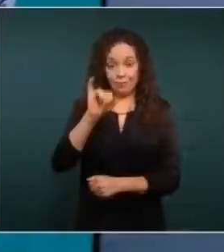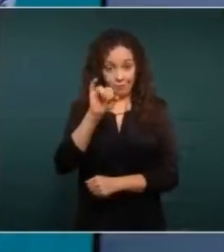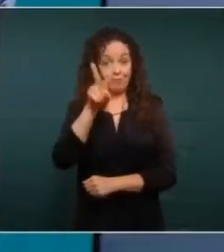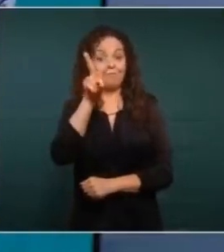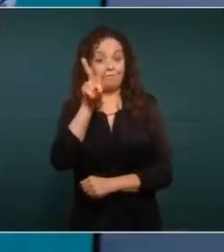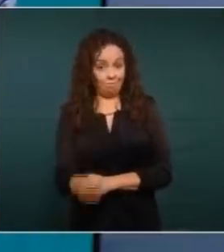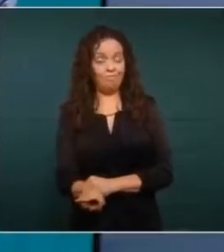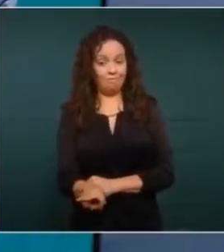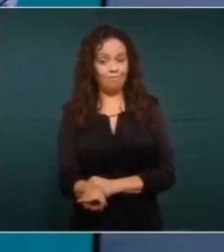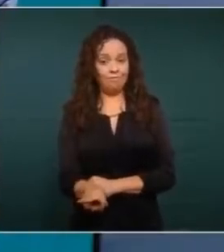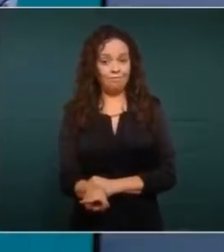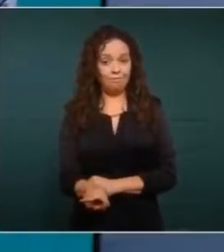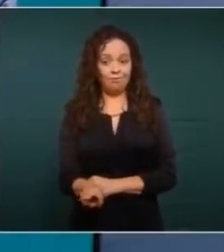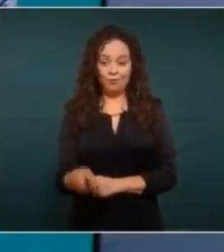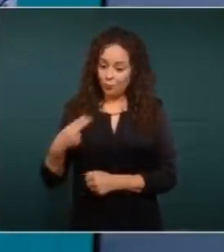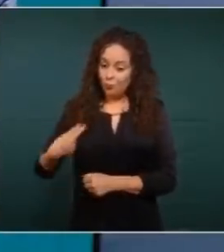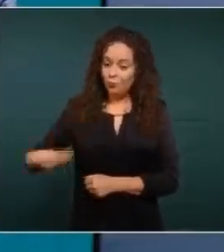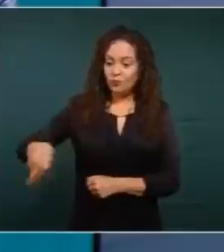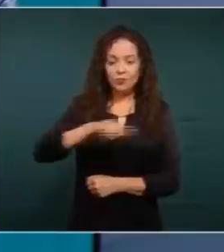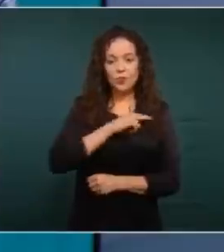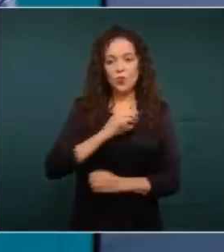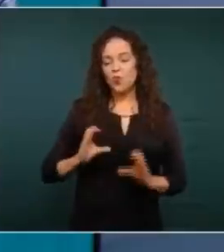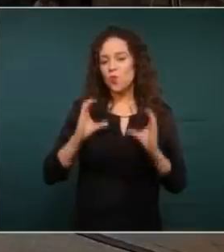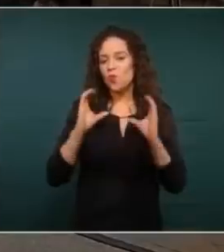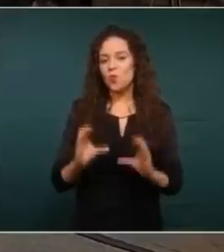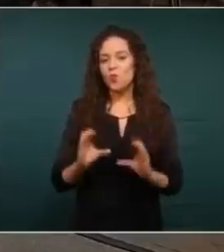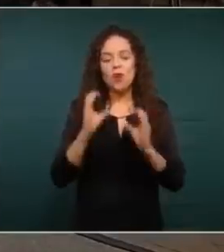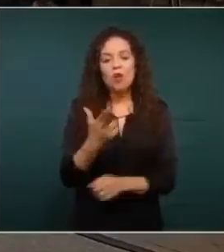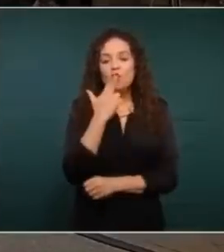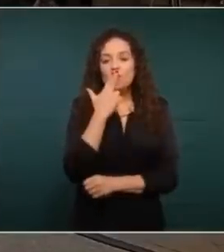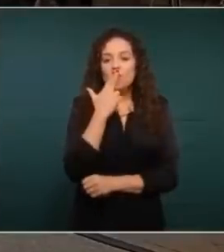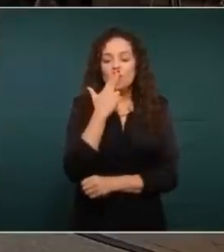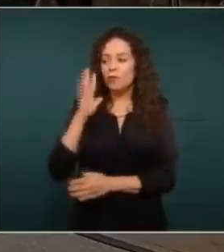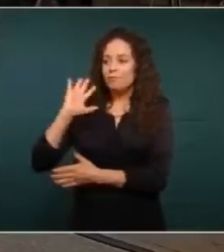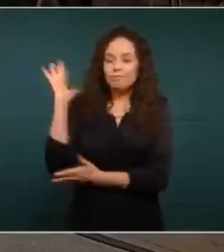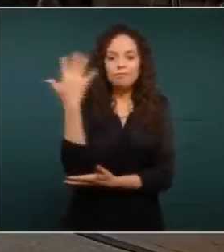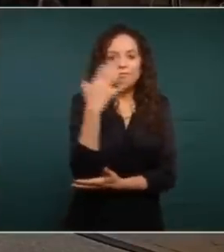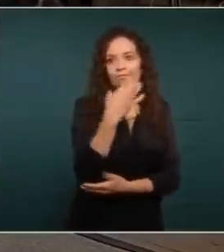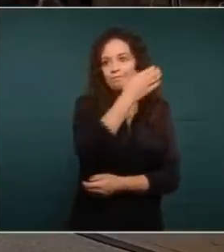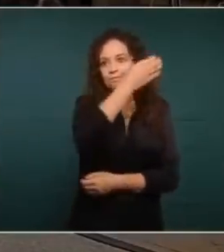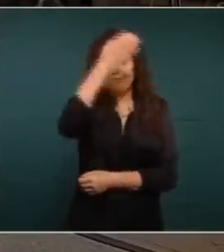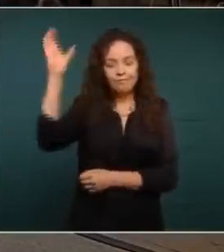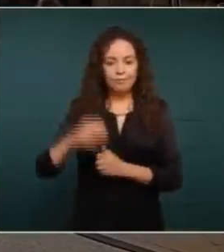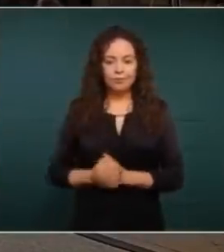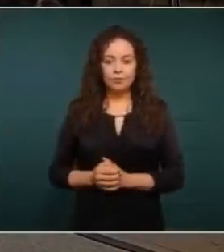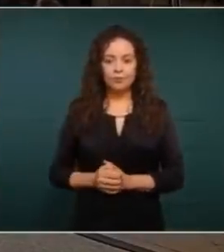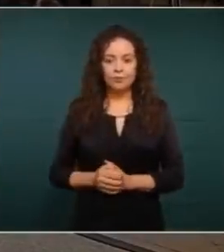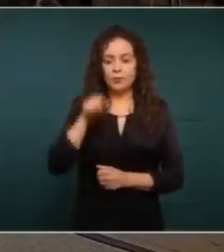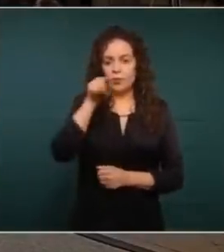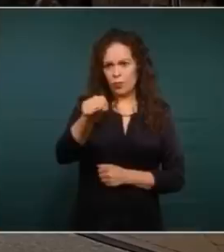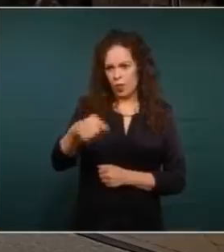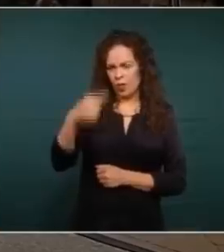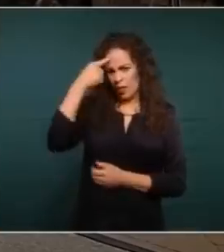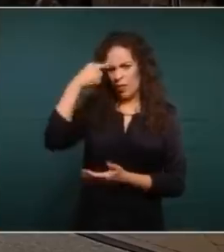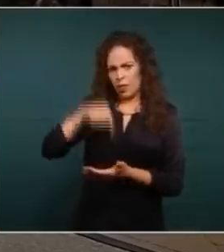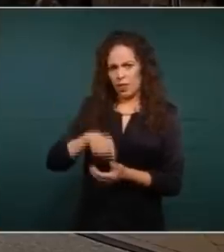cuidamos el medio ambiente. Entonces, confirmaría usted que el tren es eléctrico porque se había manejado, que se